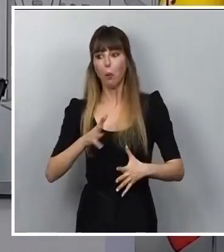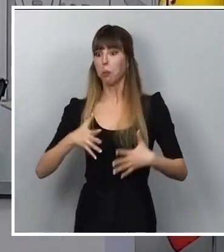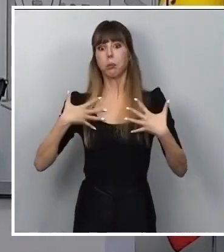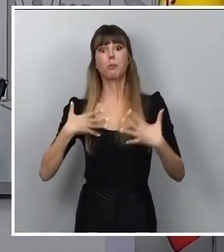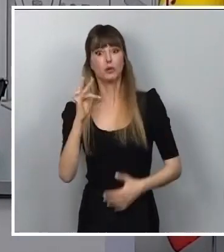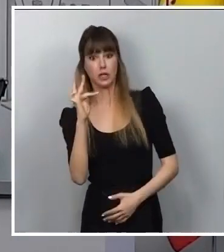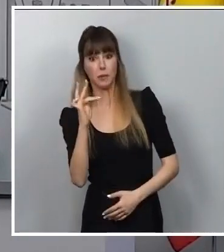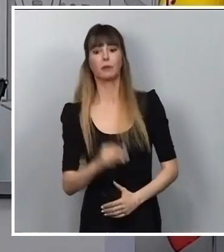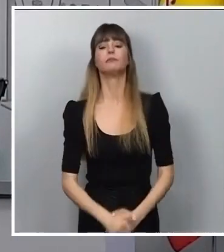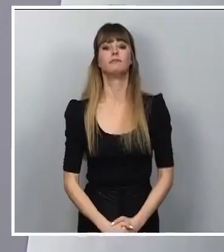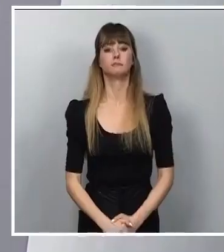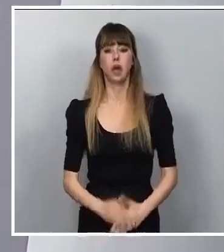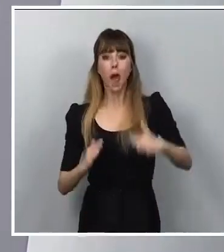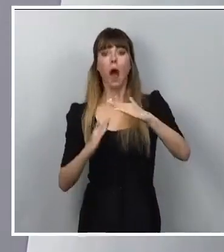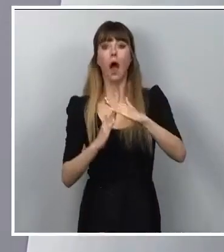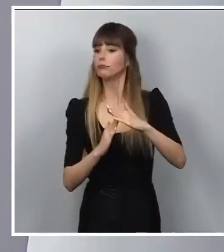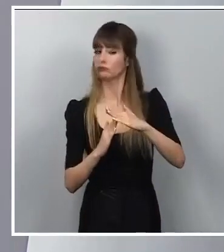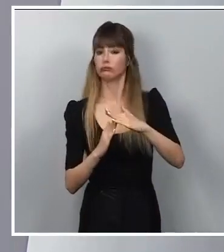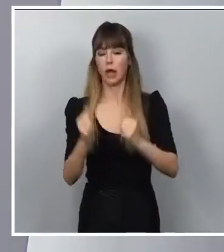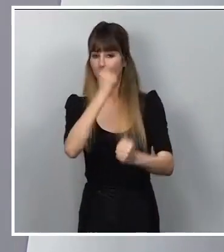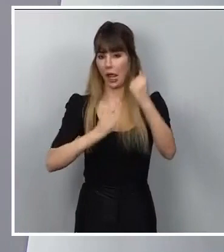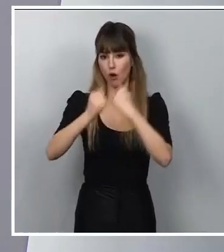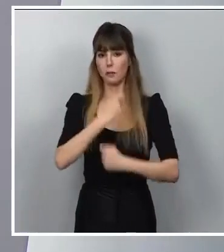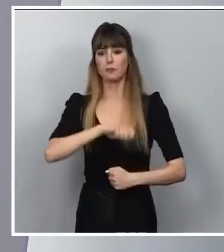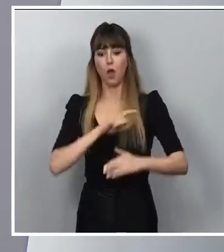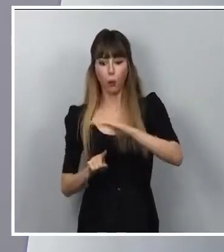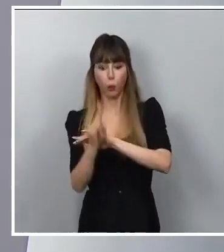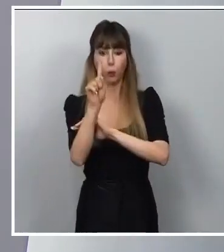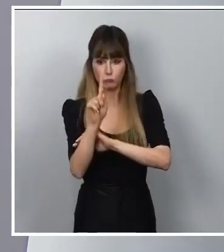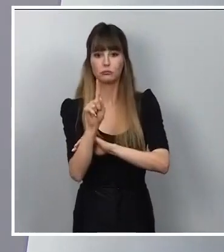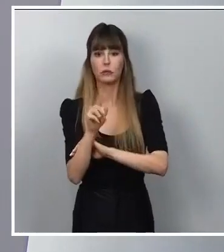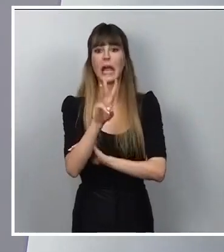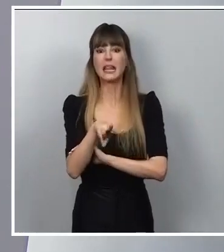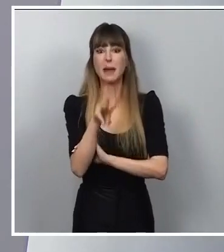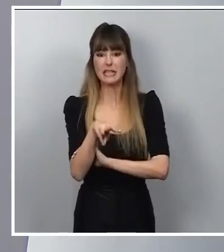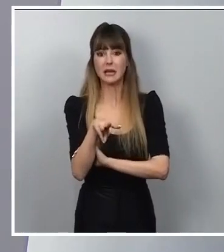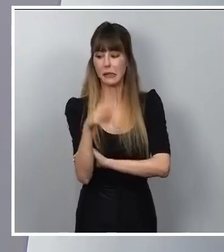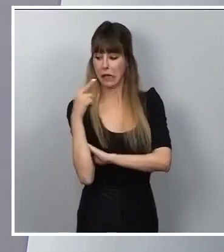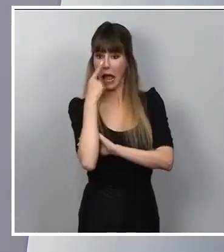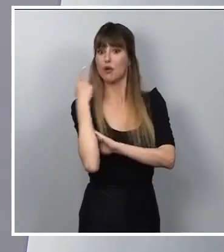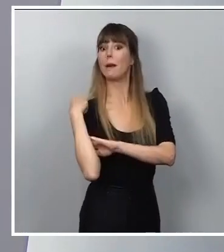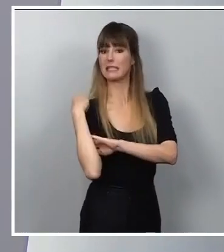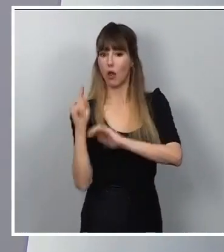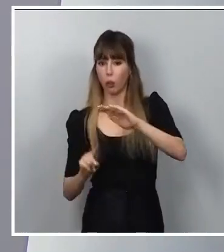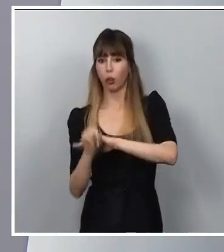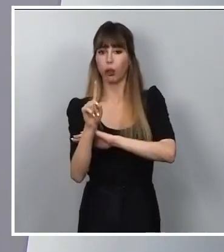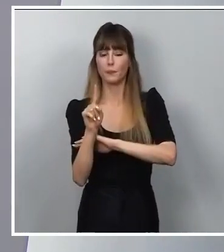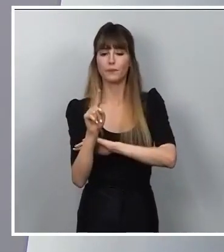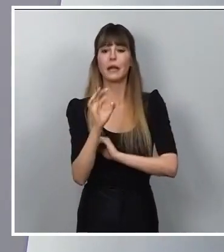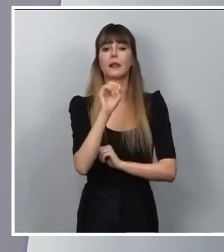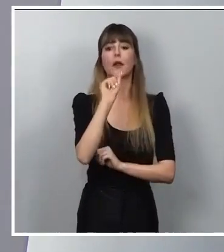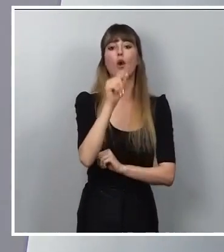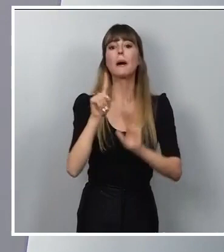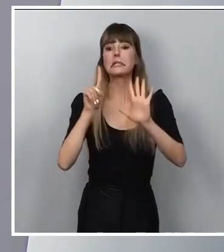Y es más, lejos de frenarse, la economía española se ha acelerado en el último trimestre del año pasado con un crecimiento del 0